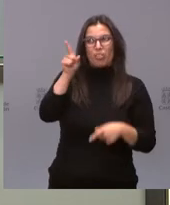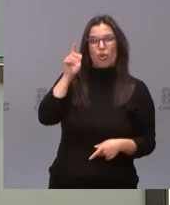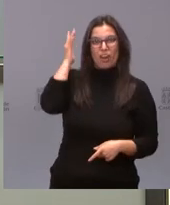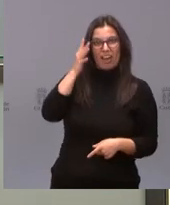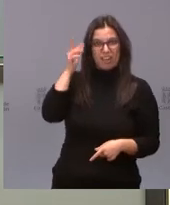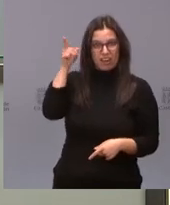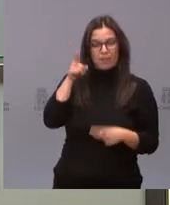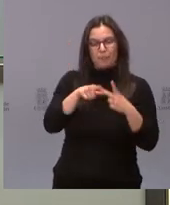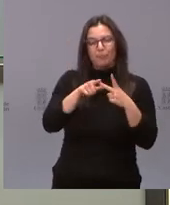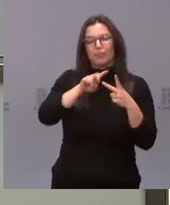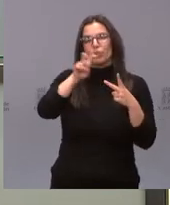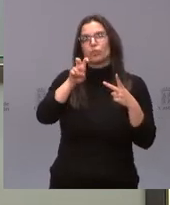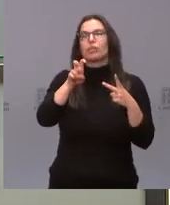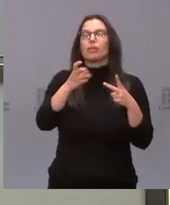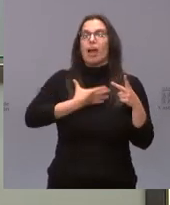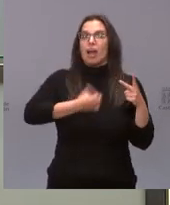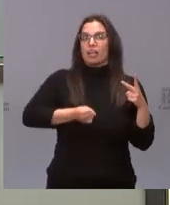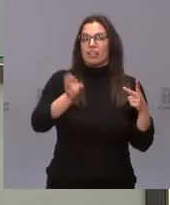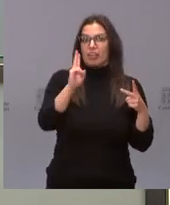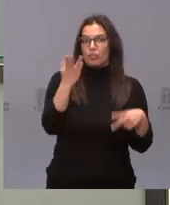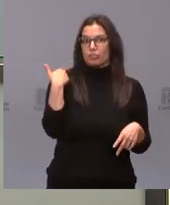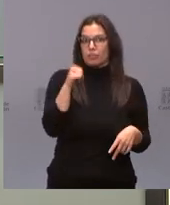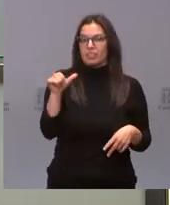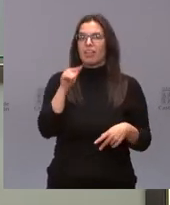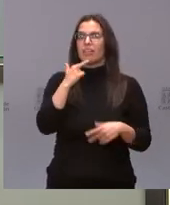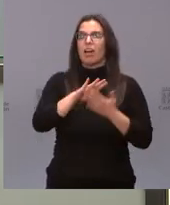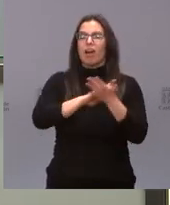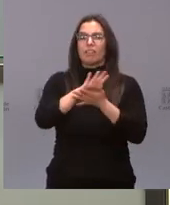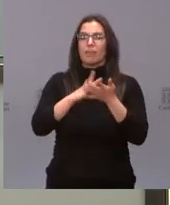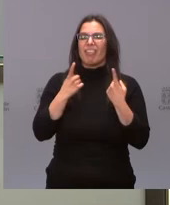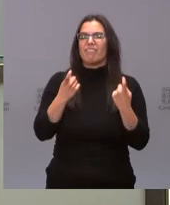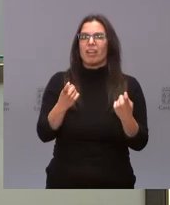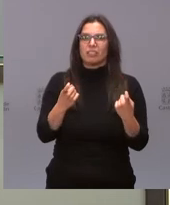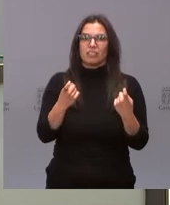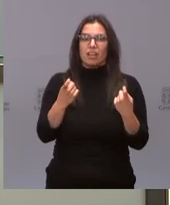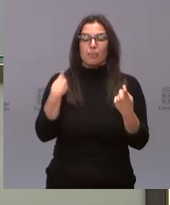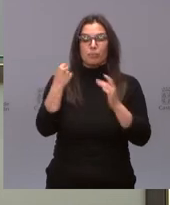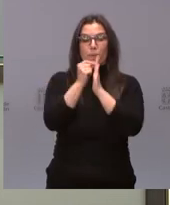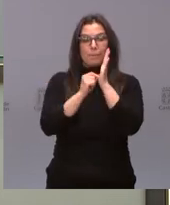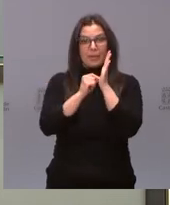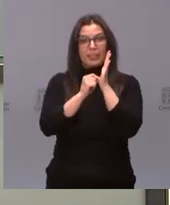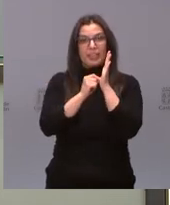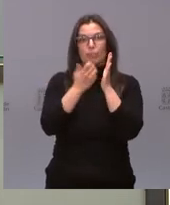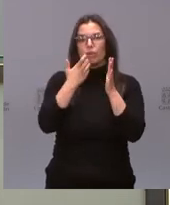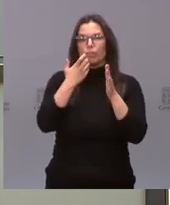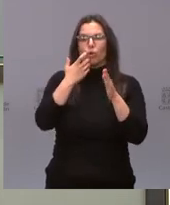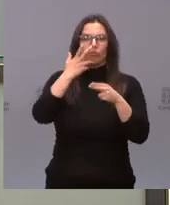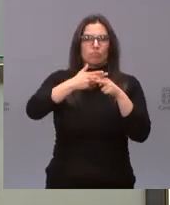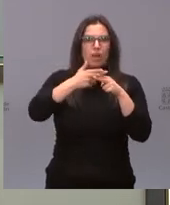por un lado. Y por otro, el alcalde de Valladolid la semana pasada hablaba de la necesidad de que las medidas como el cierre de la hostelería